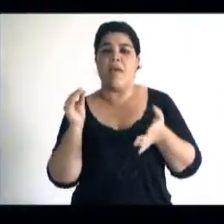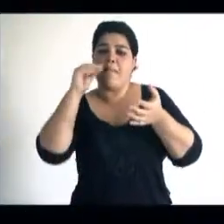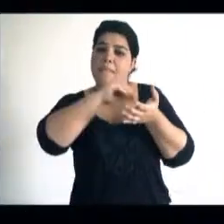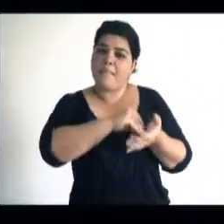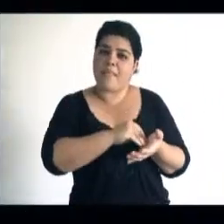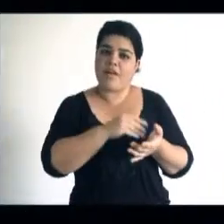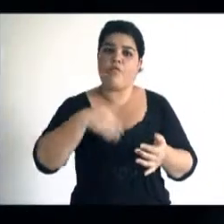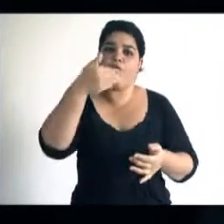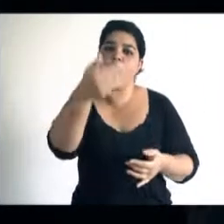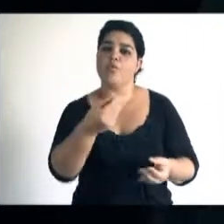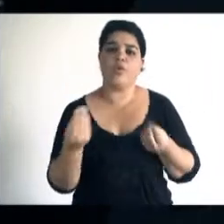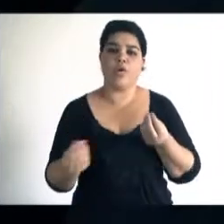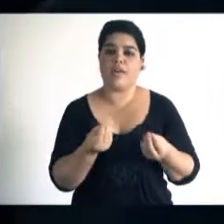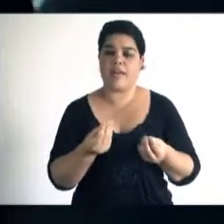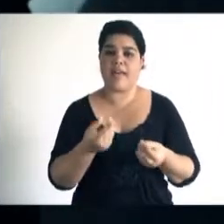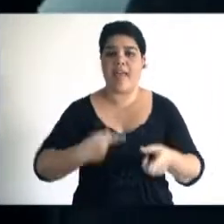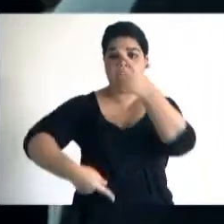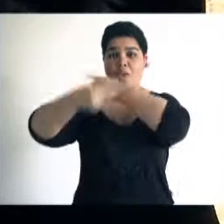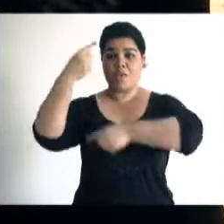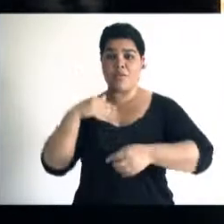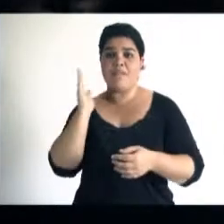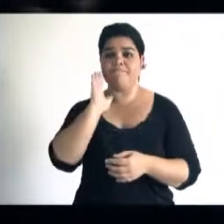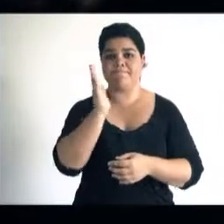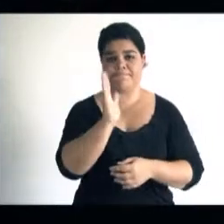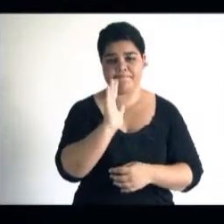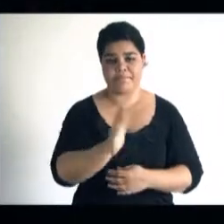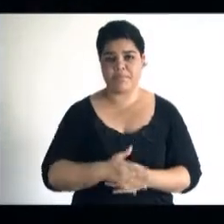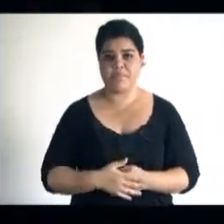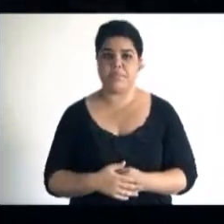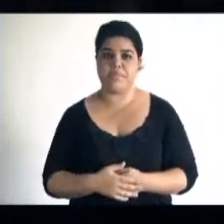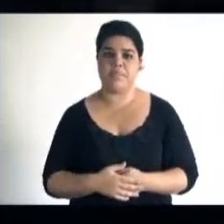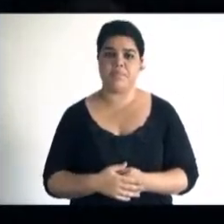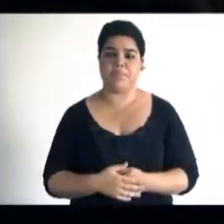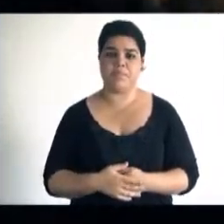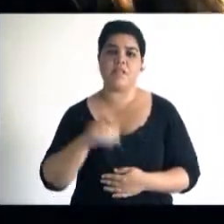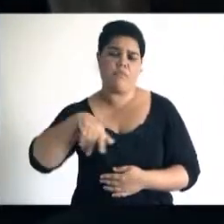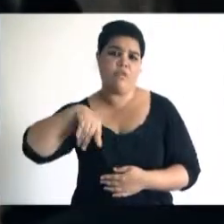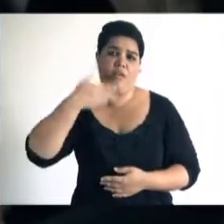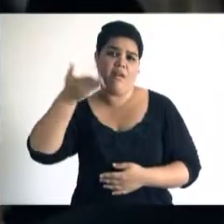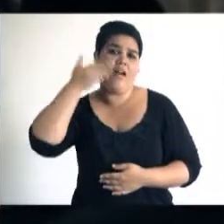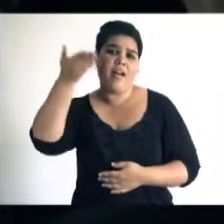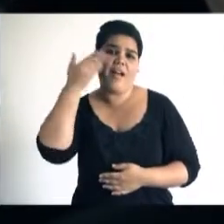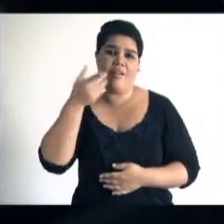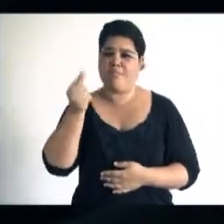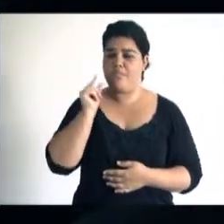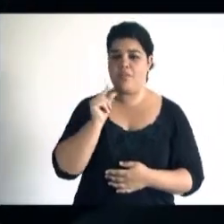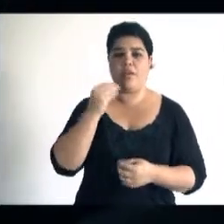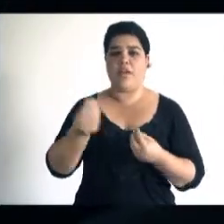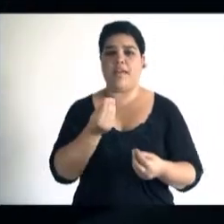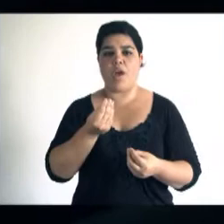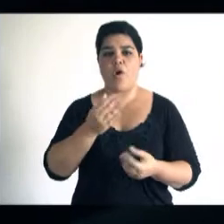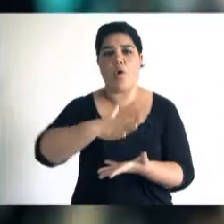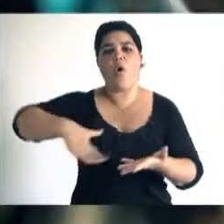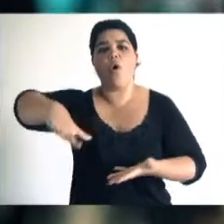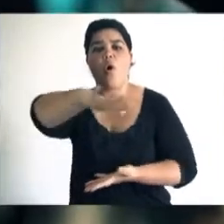garnito de arena para que en el futuro la historia que construimos siga estando viva. En mi discurso yo acabo de decir que una